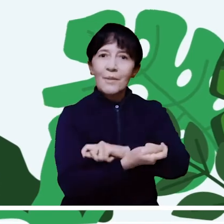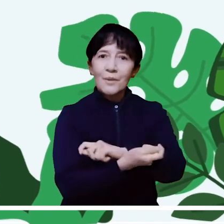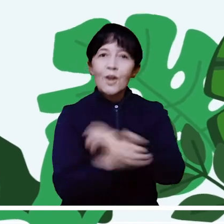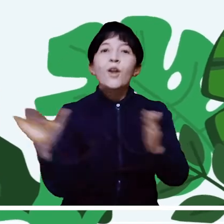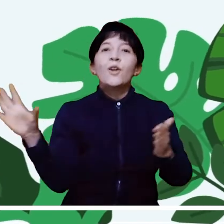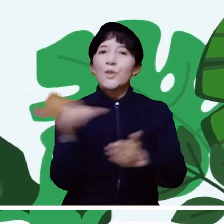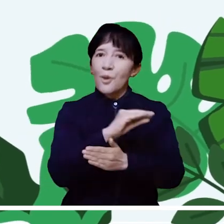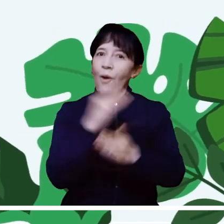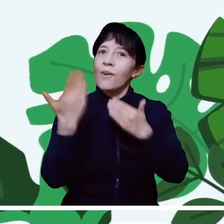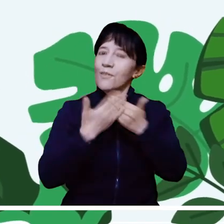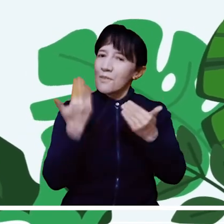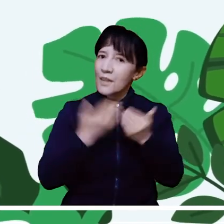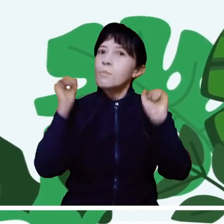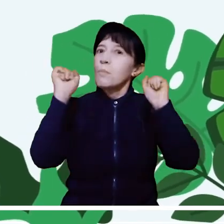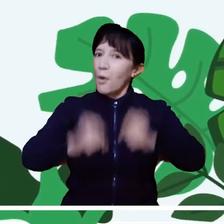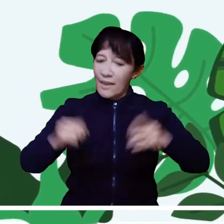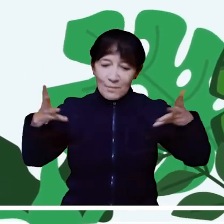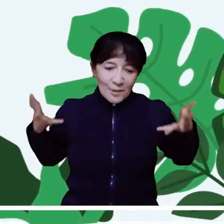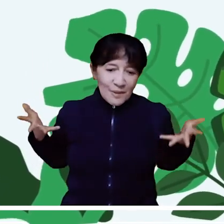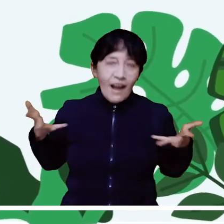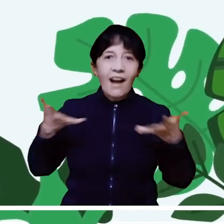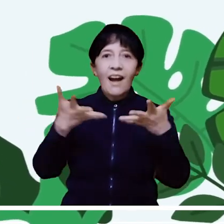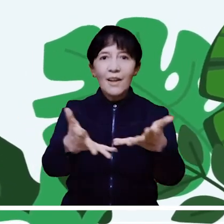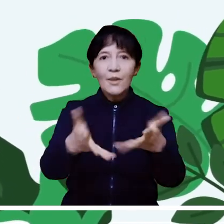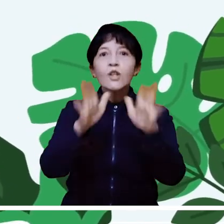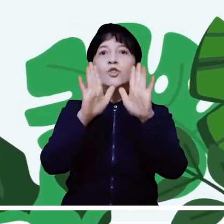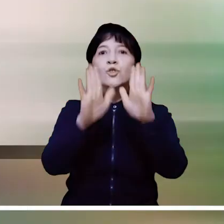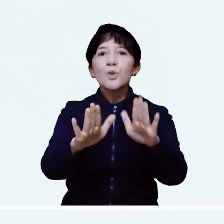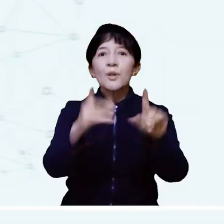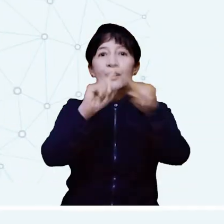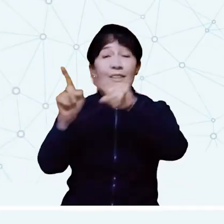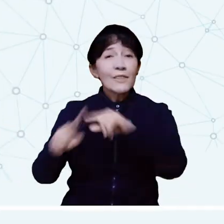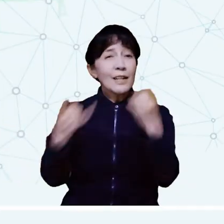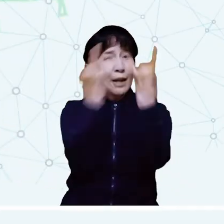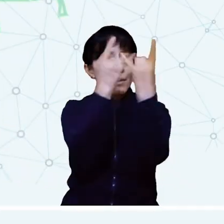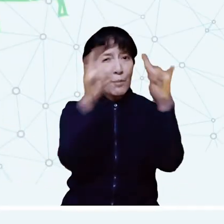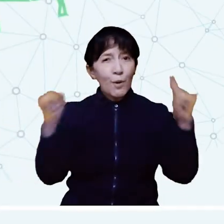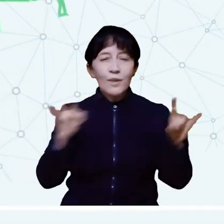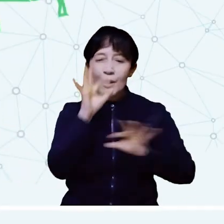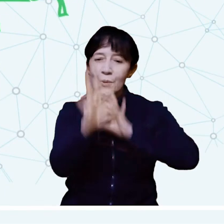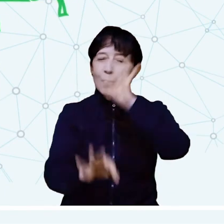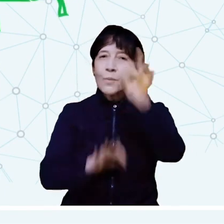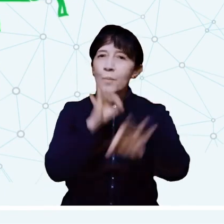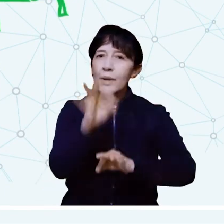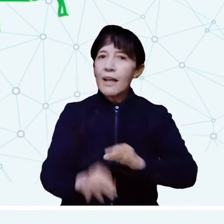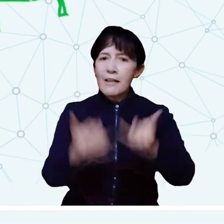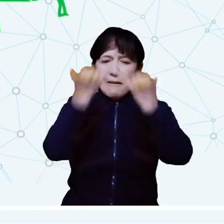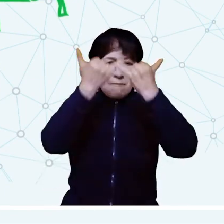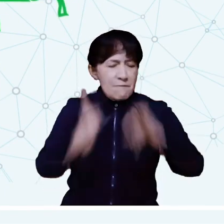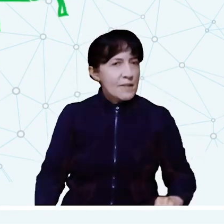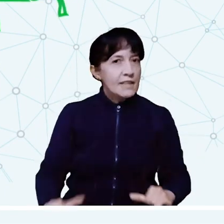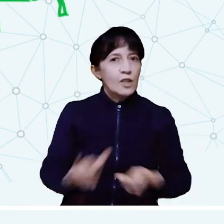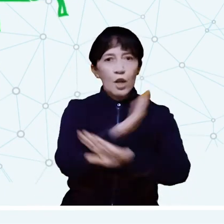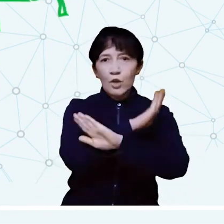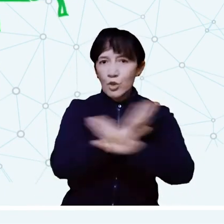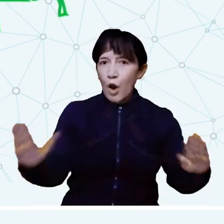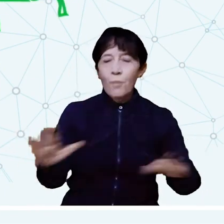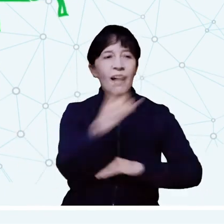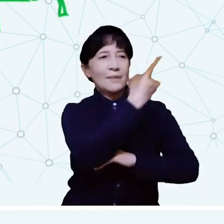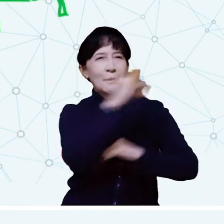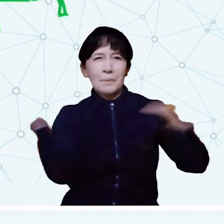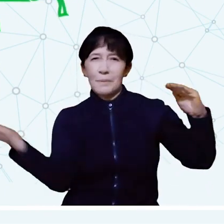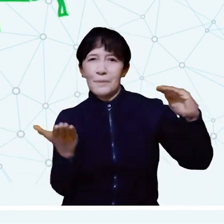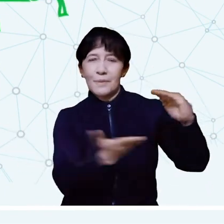cambios históricos en el territorio. Así de fácil, todos podemos contribuir a la protección y conservación de nuestros